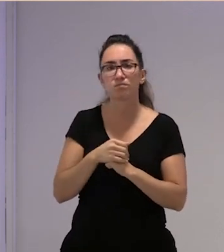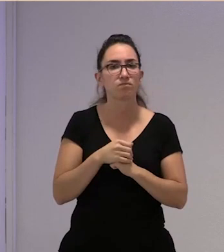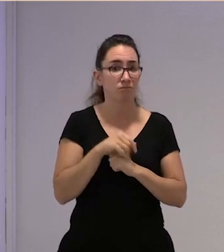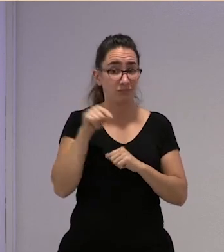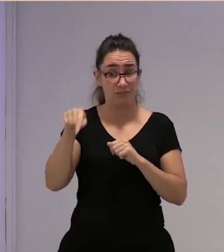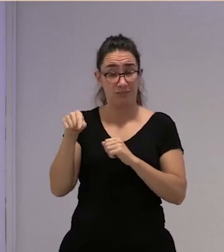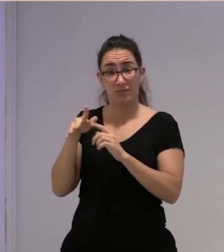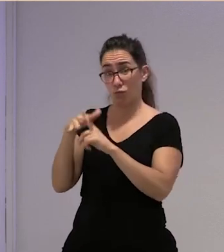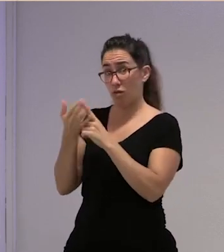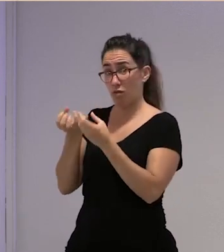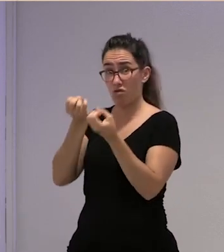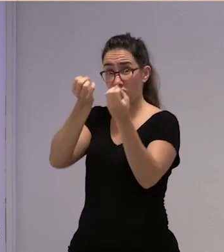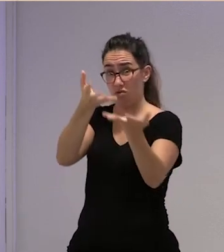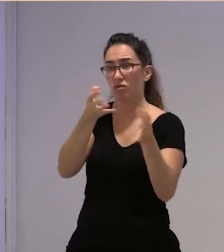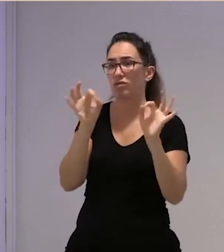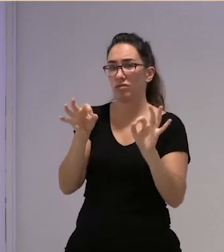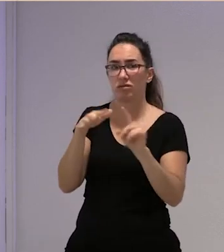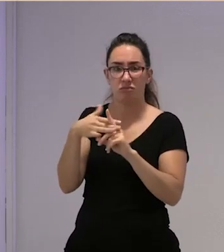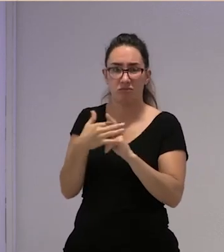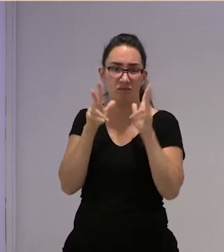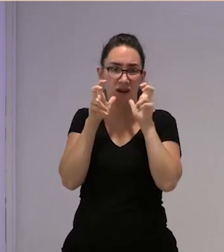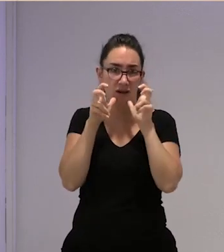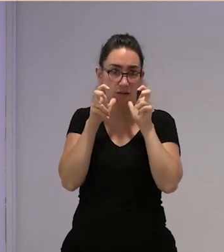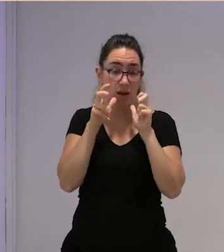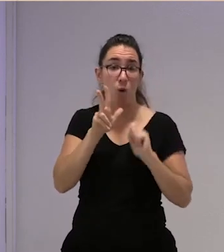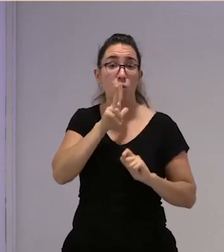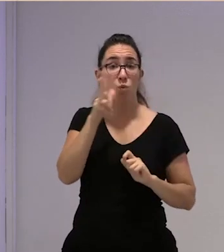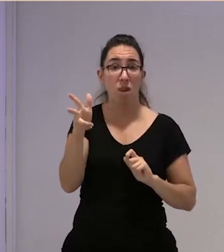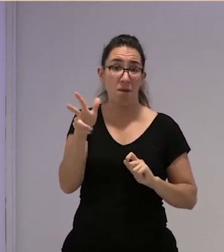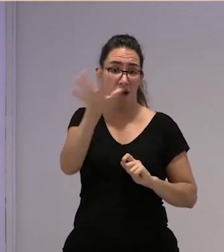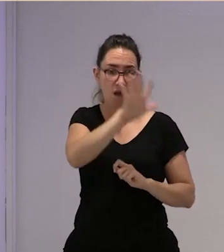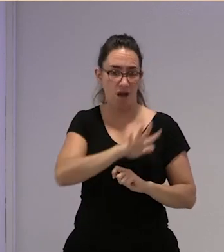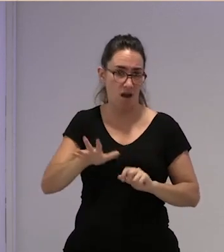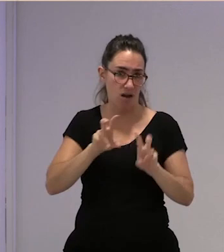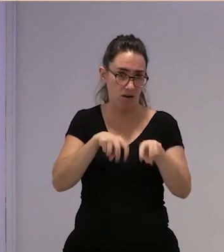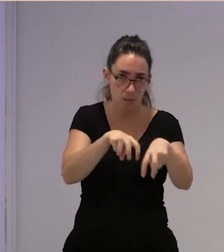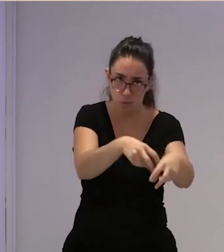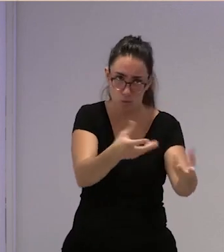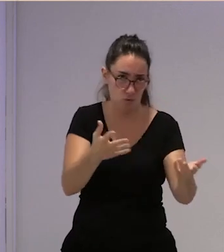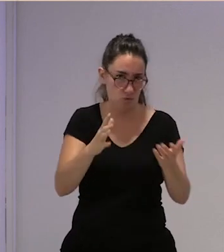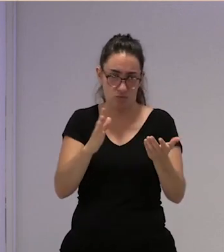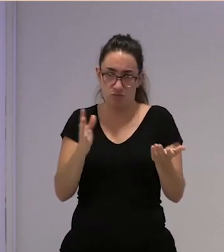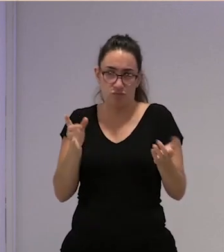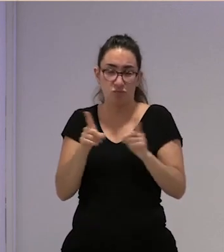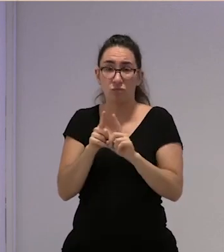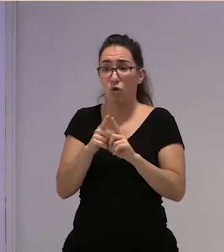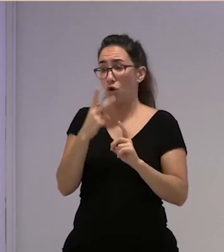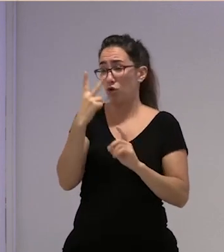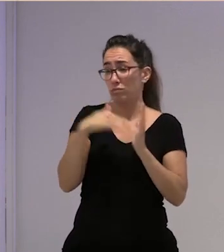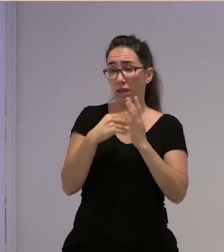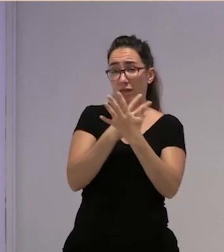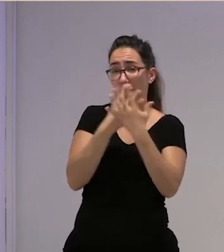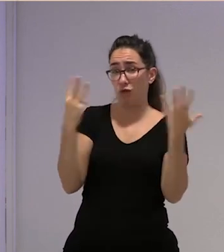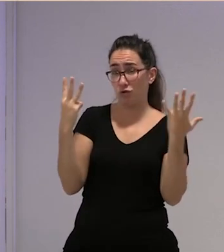terrible de la situación en el campo en Huelva y de la situación social y de todo lo que acarrea en 2018 hay unas compañeras